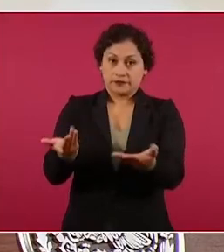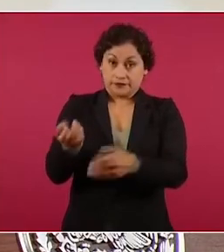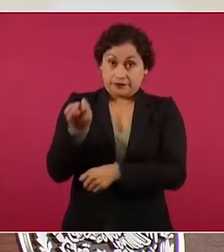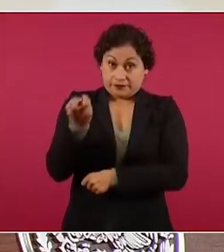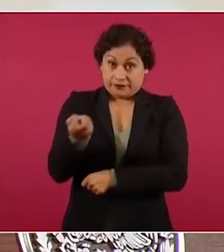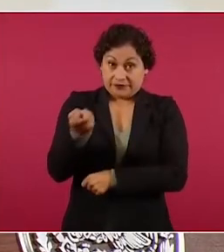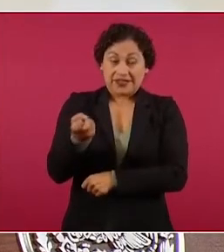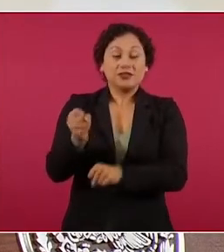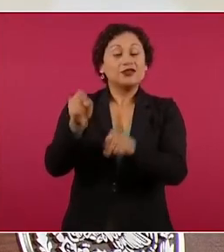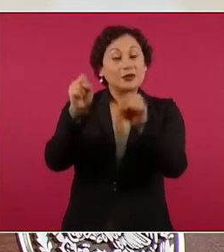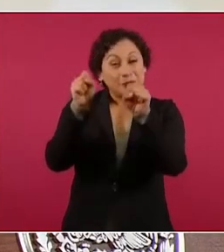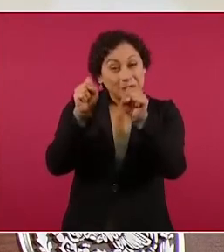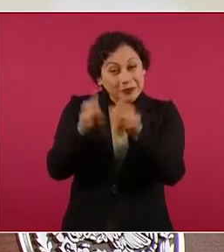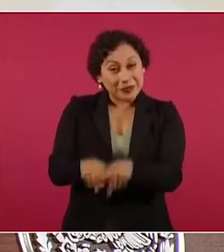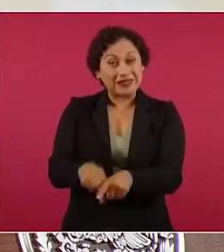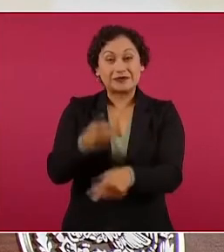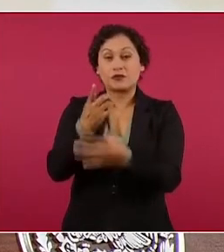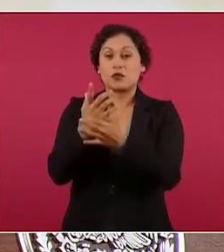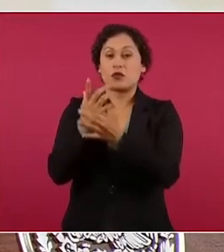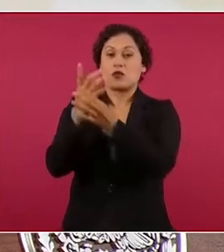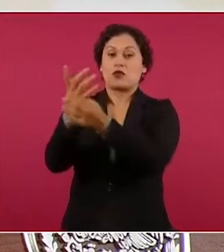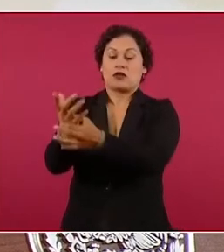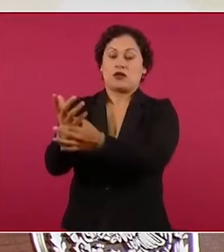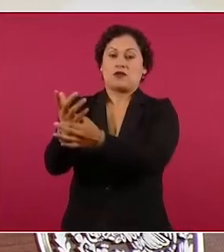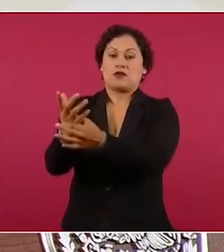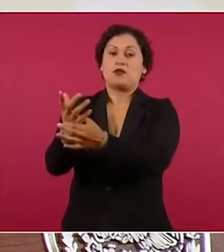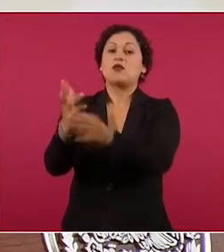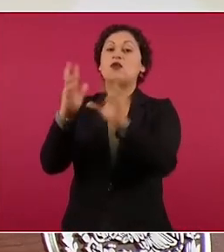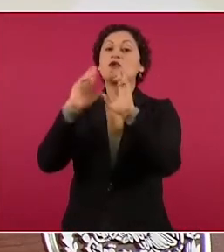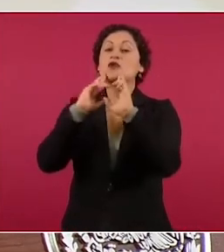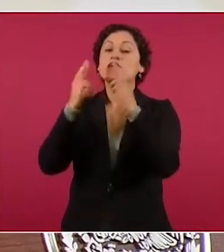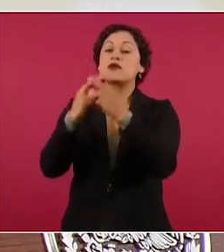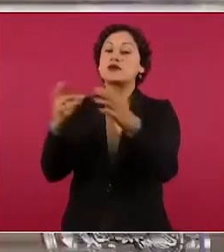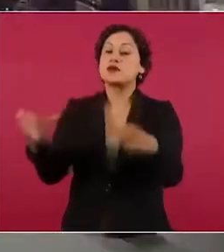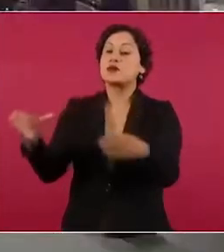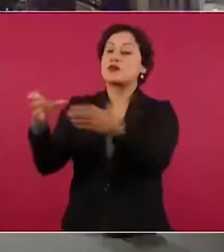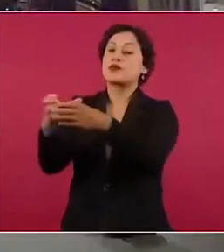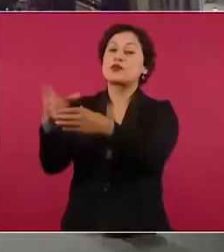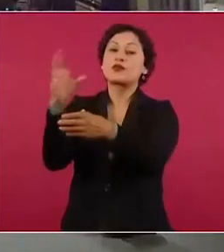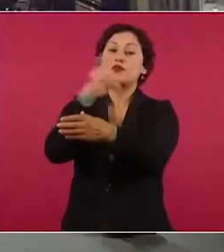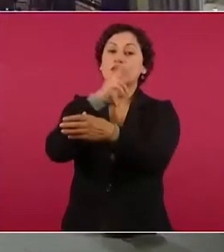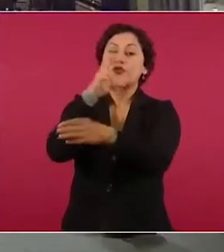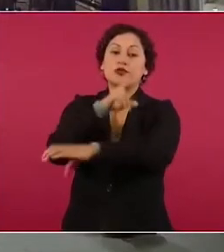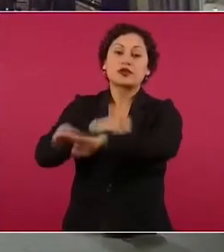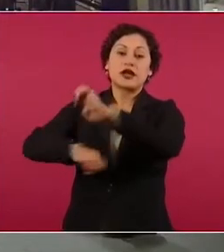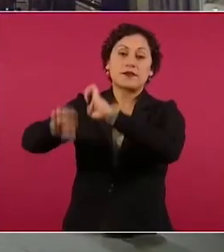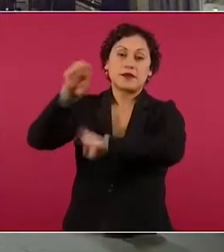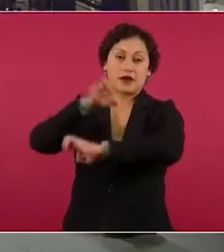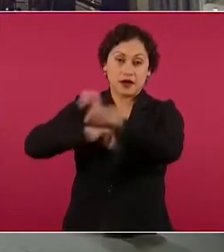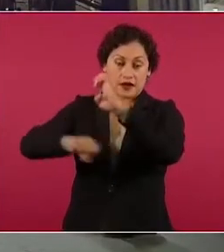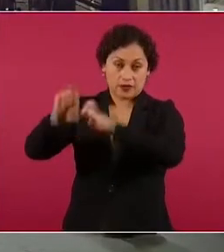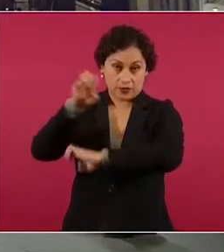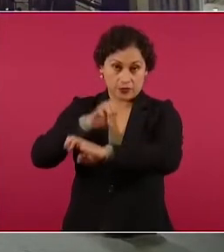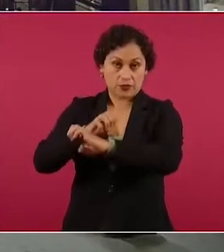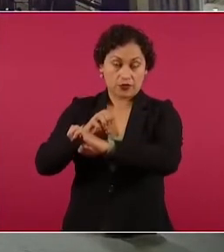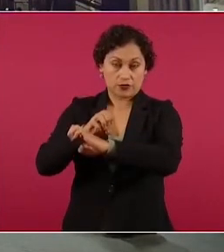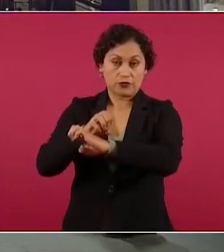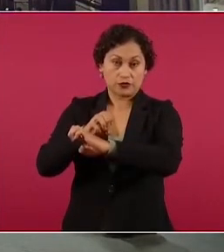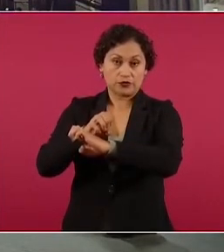expuso al canciller de Rusia, al embajador en